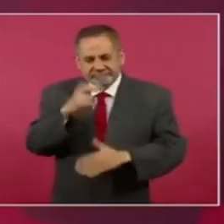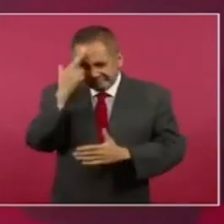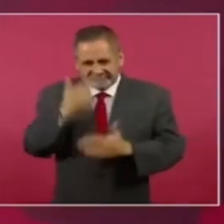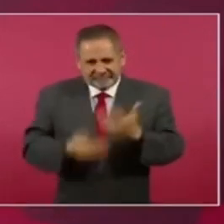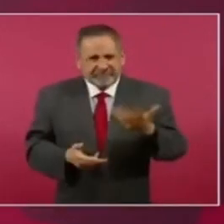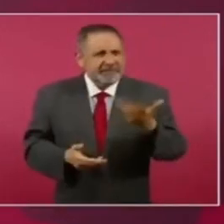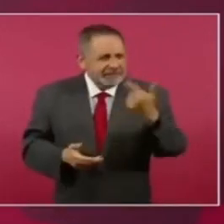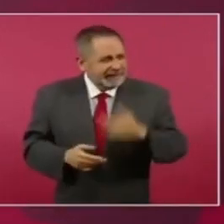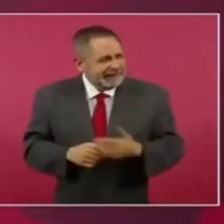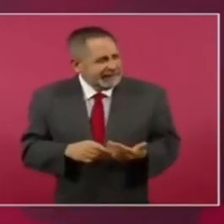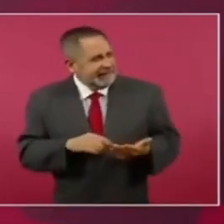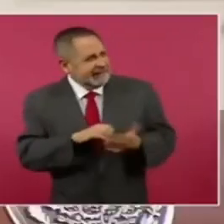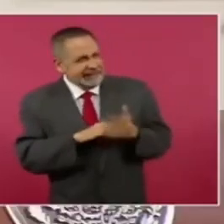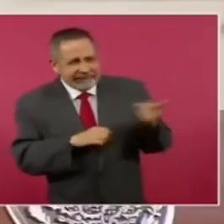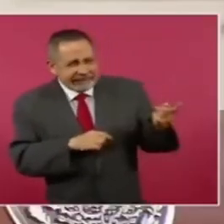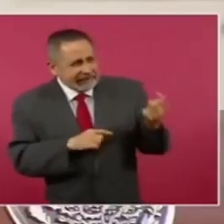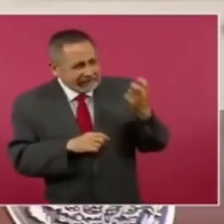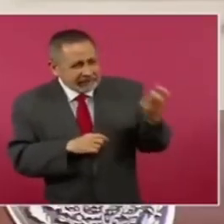Fíjense el ejemplo que dan.